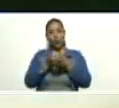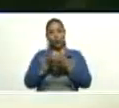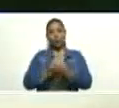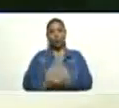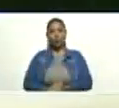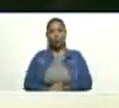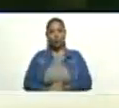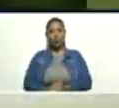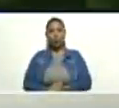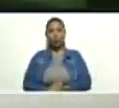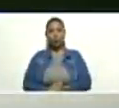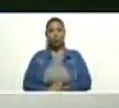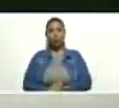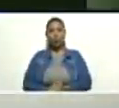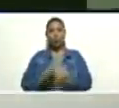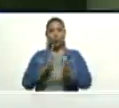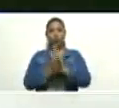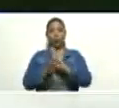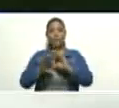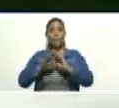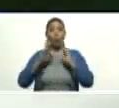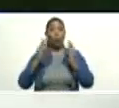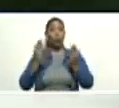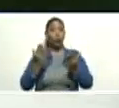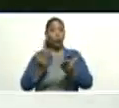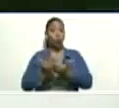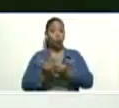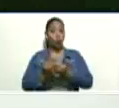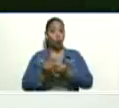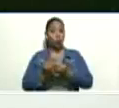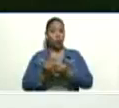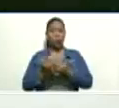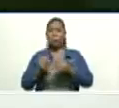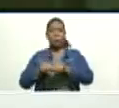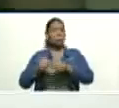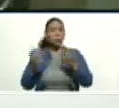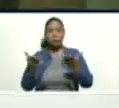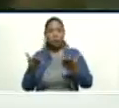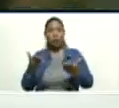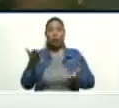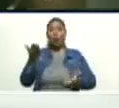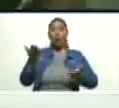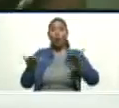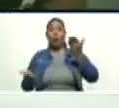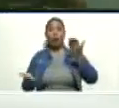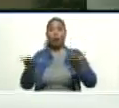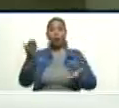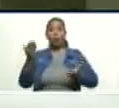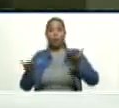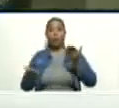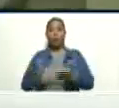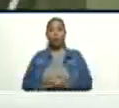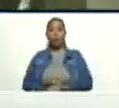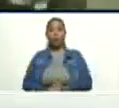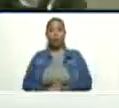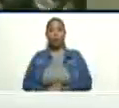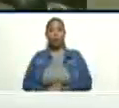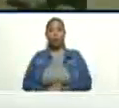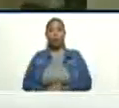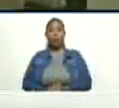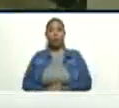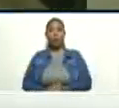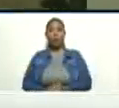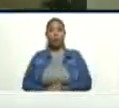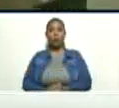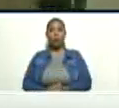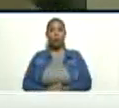sobre el planeta Tierra. Se rompieron los equilibrios mínimos. y desde hace tiempo los